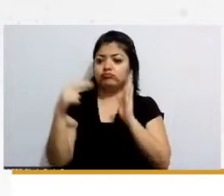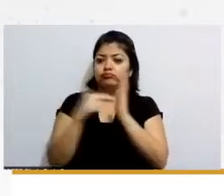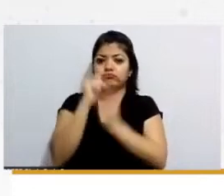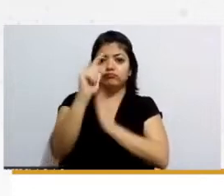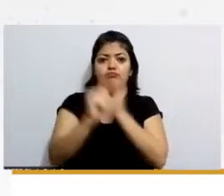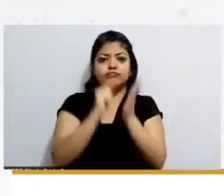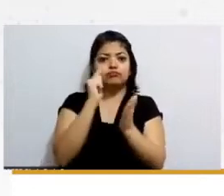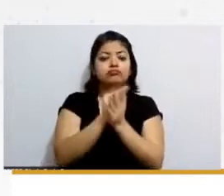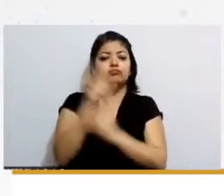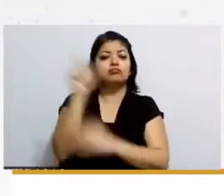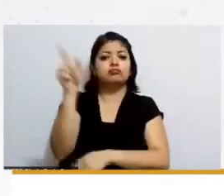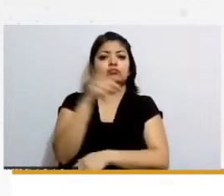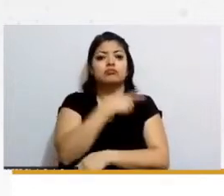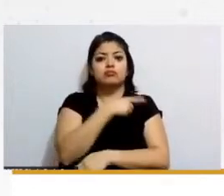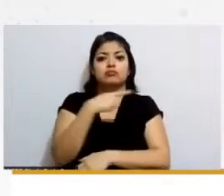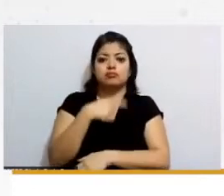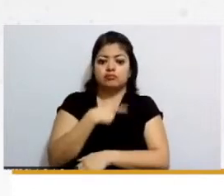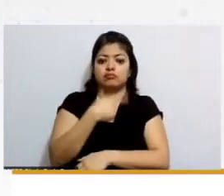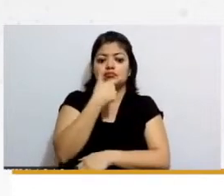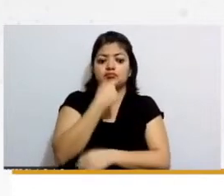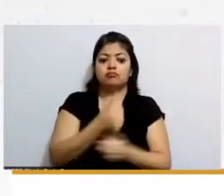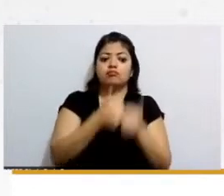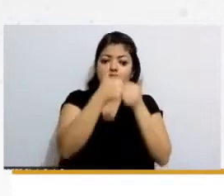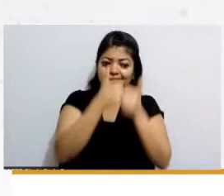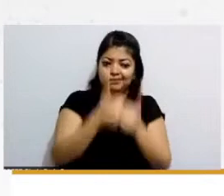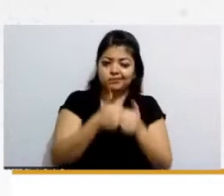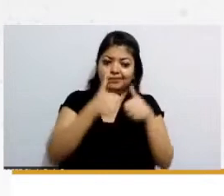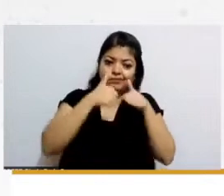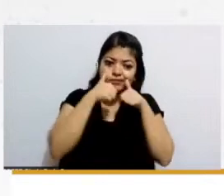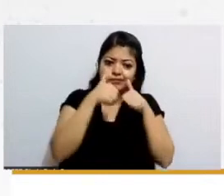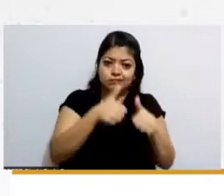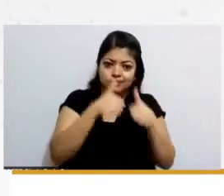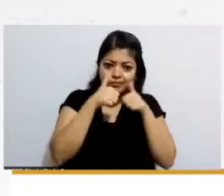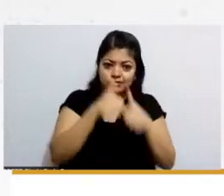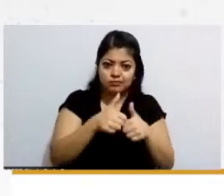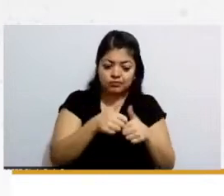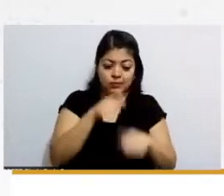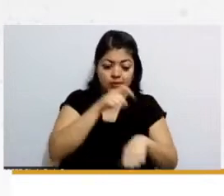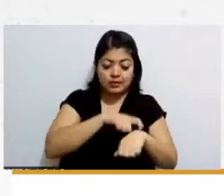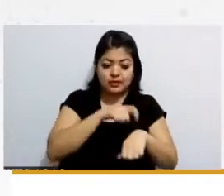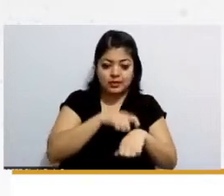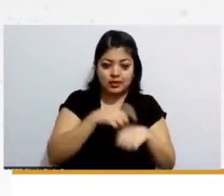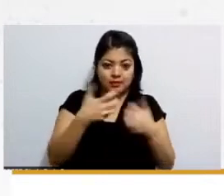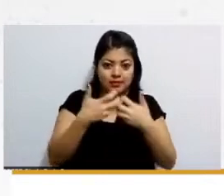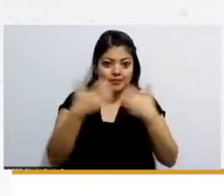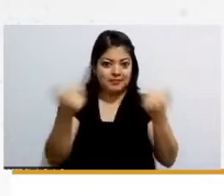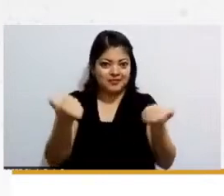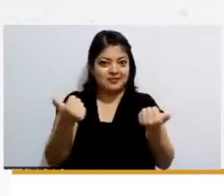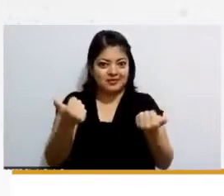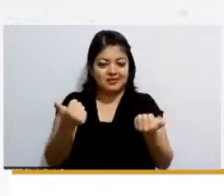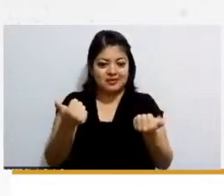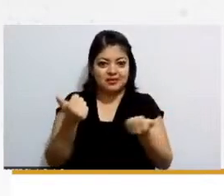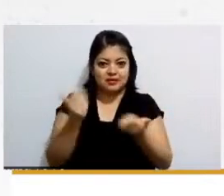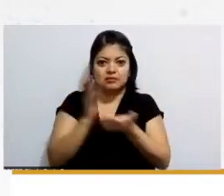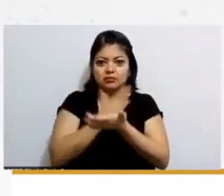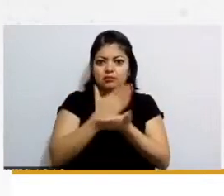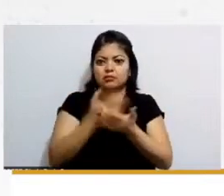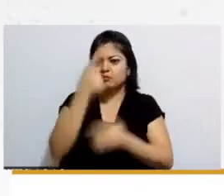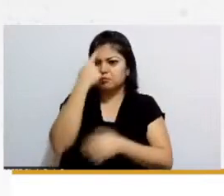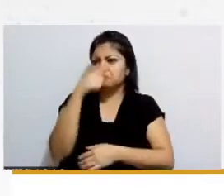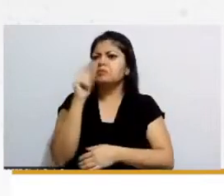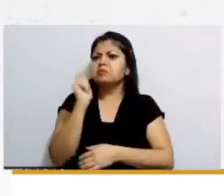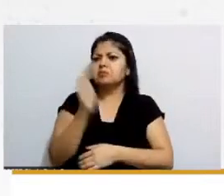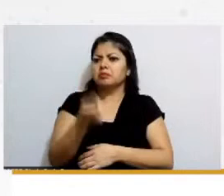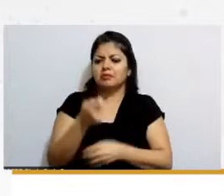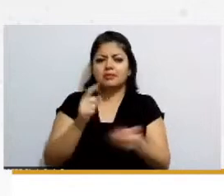ellos también están en casa y están en diferente tiempo lo interesante es que los ponen en diferente tiempo para que tengan el